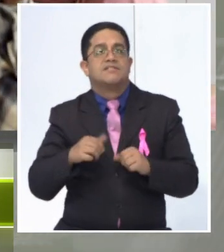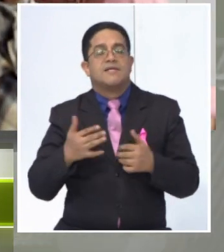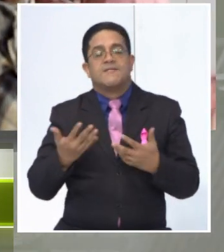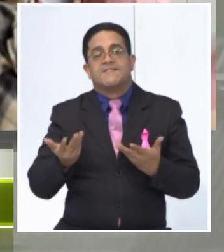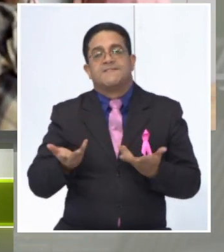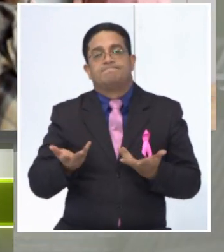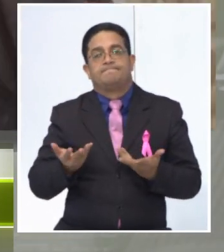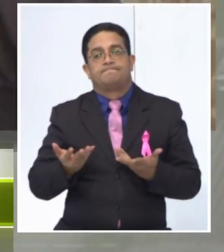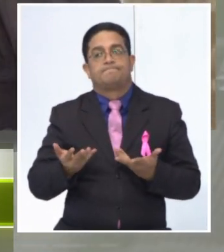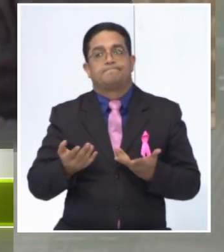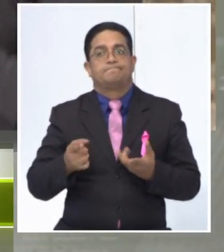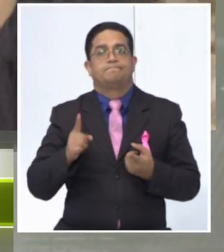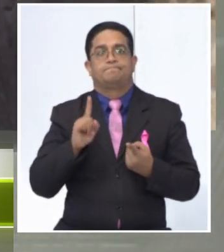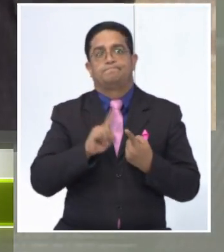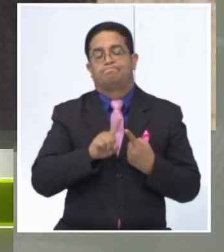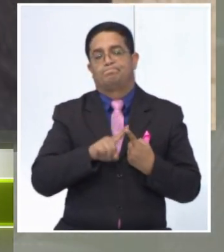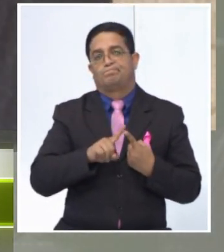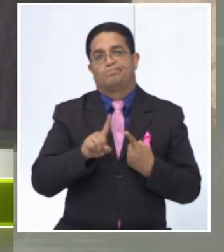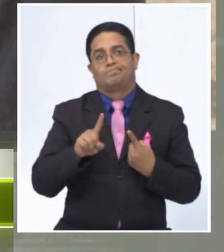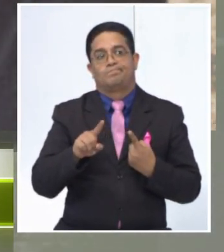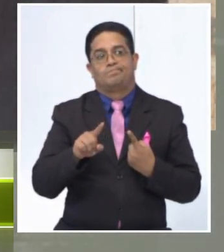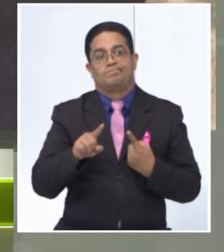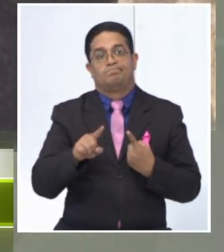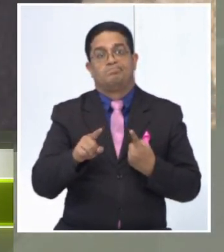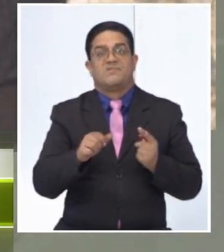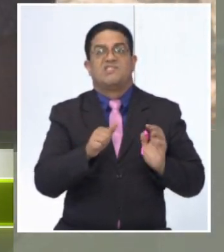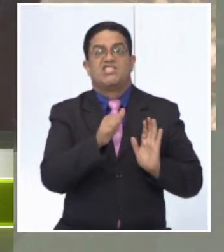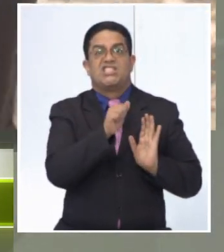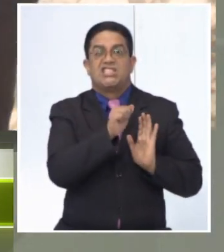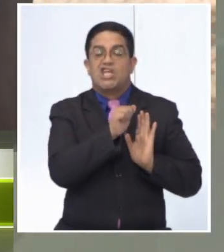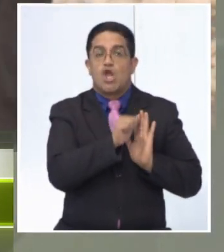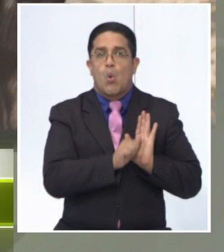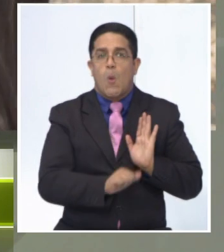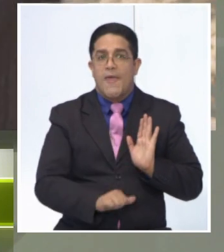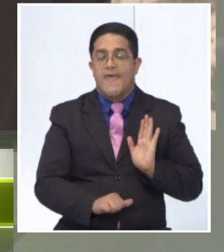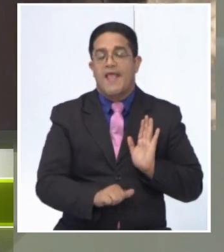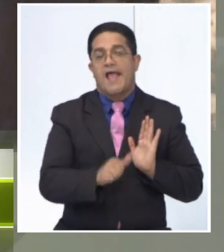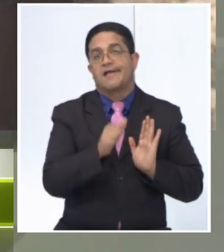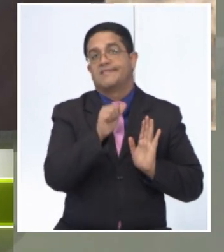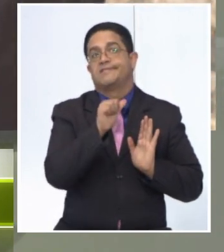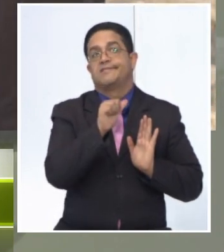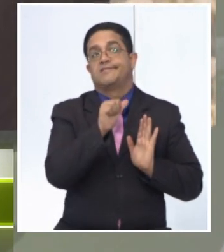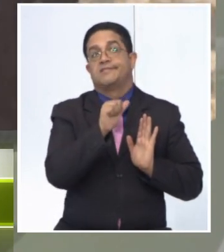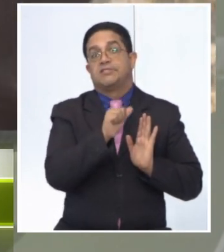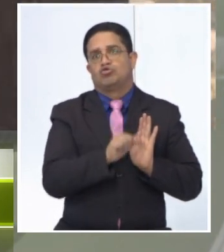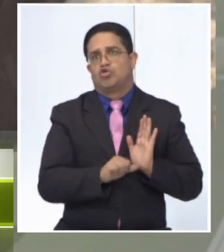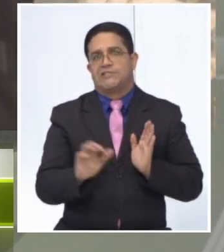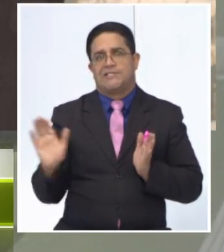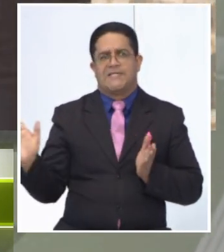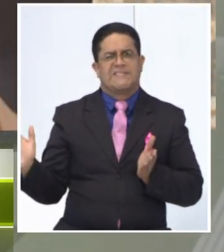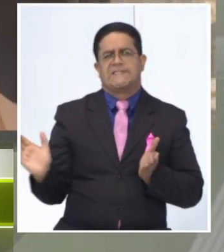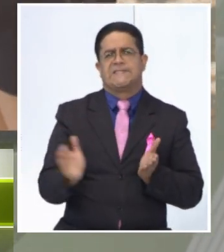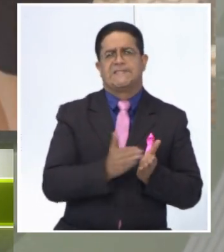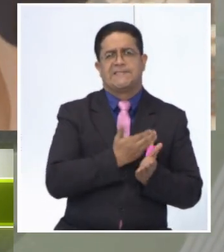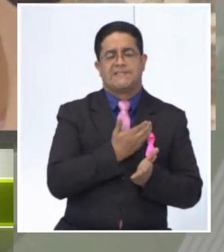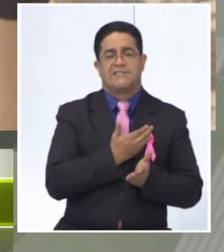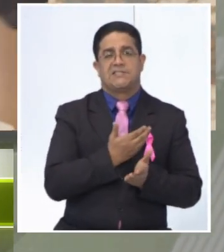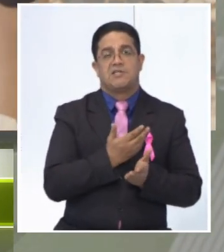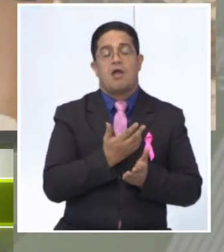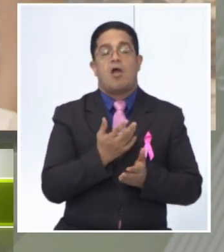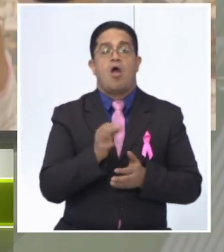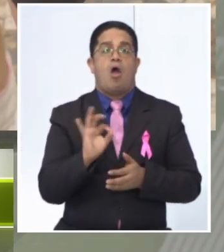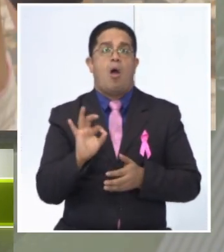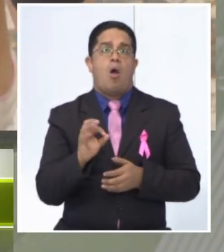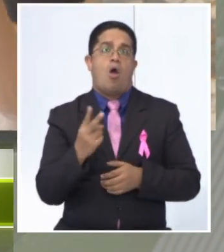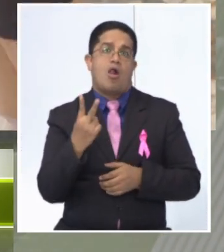pasar por un proceso de quizás cirugía, alguna cirugía que puede ser radical o puede ser parcial